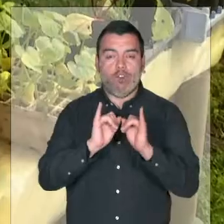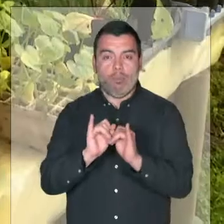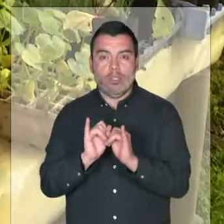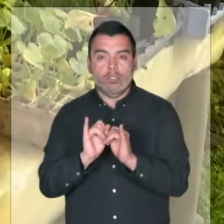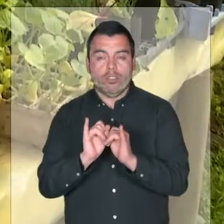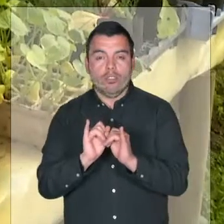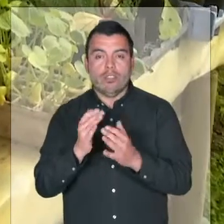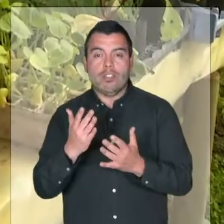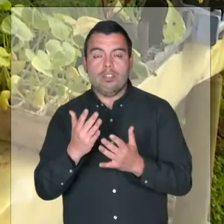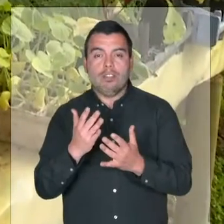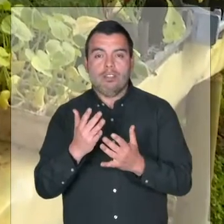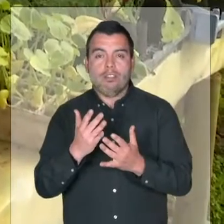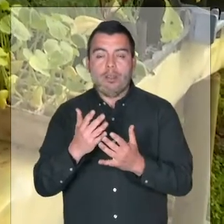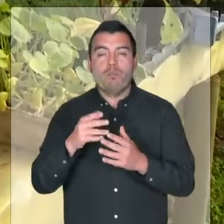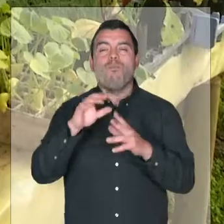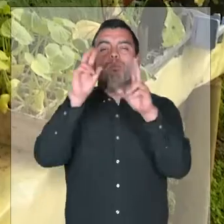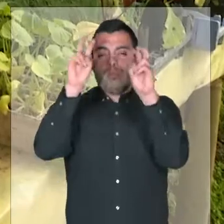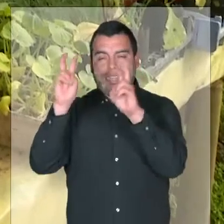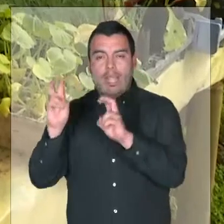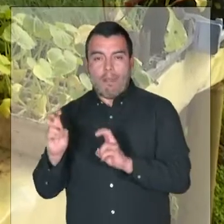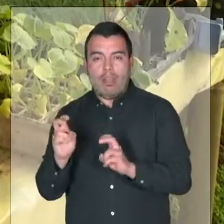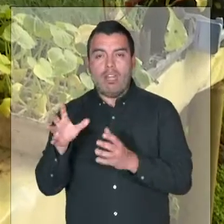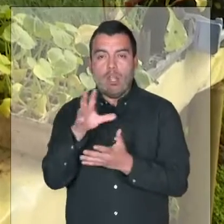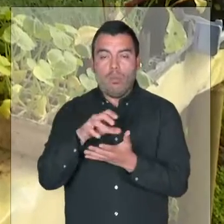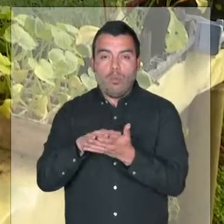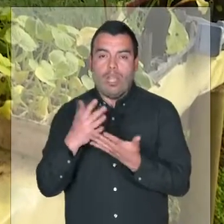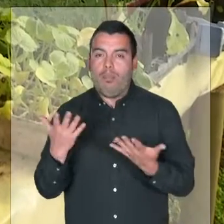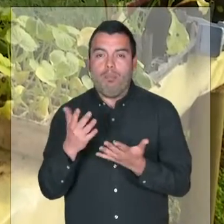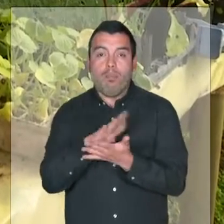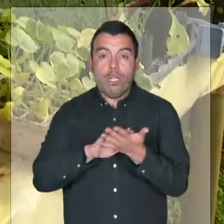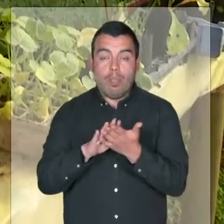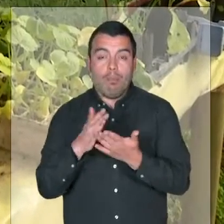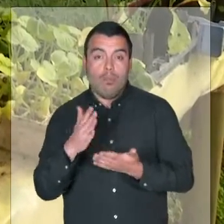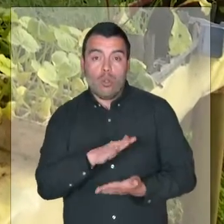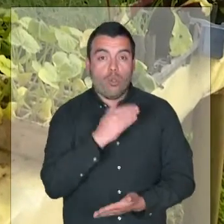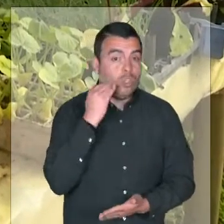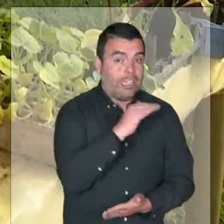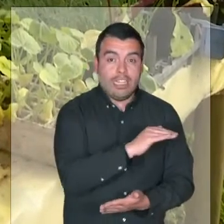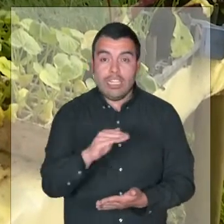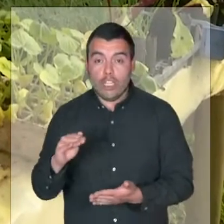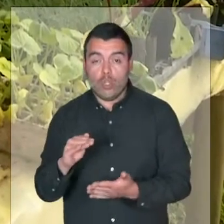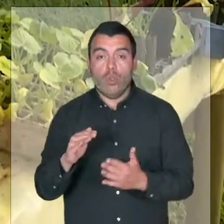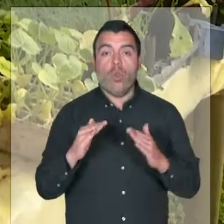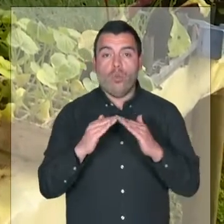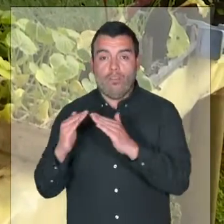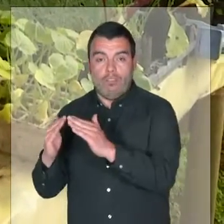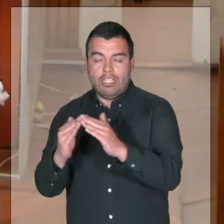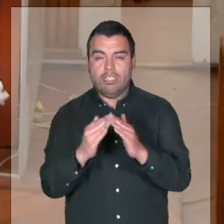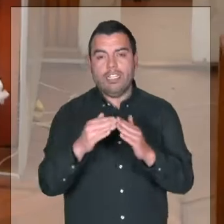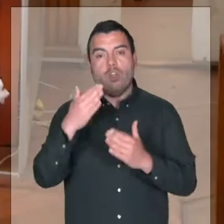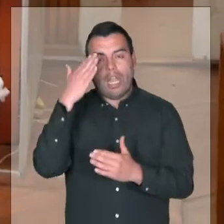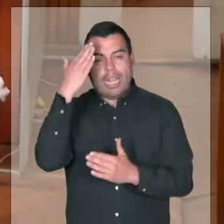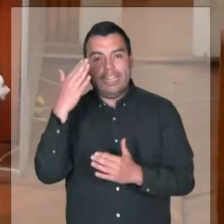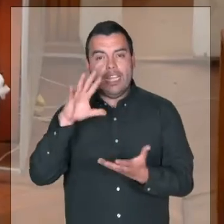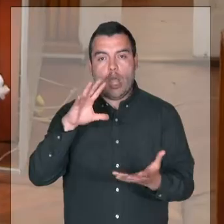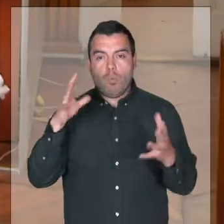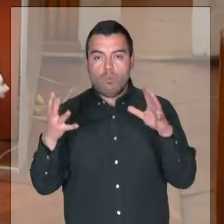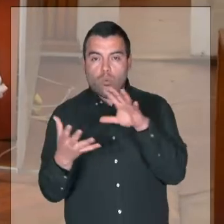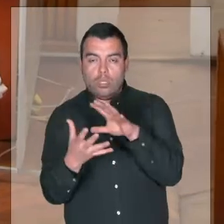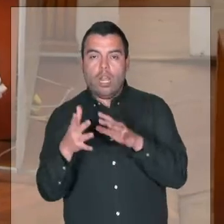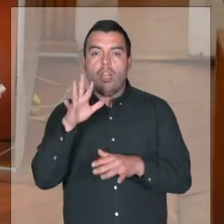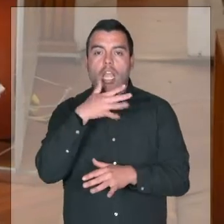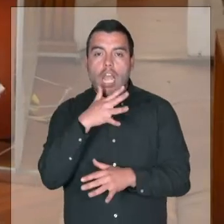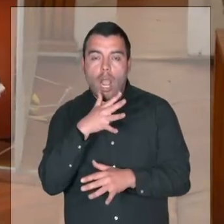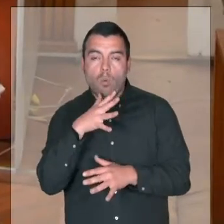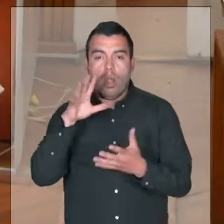en todo el arcoíris de la comuna, desde los niños hasta las juntas de vecinos. Tenemos el Día Mundial del Agua, el Día Mundial